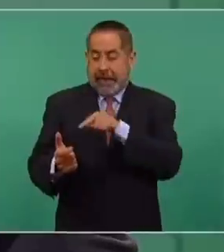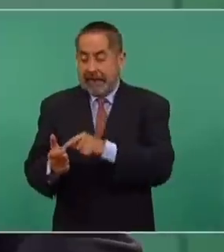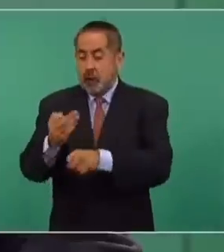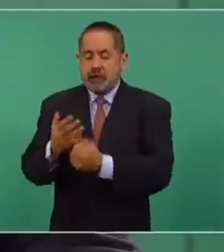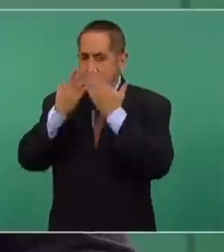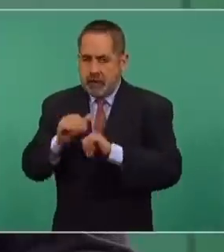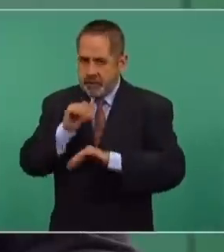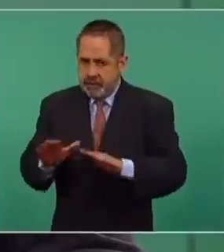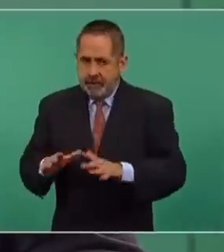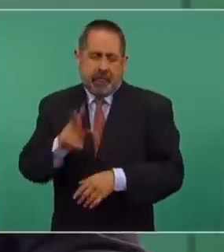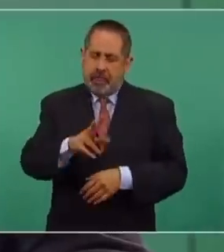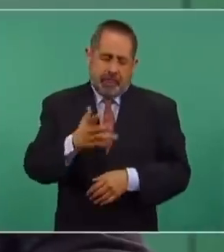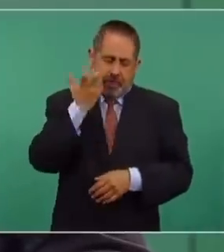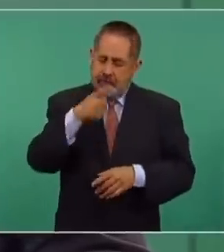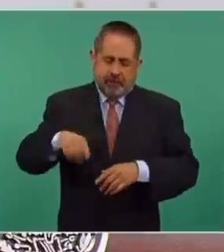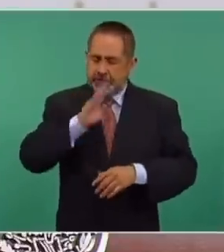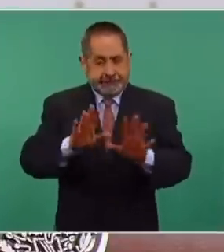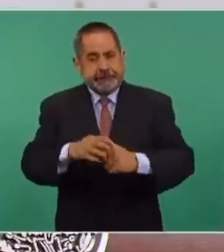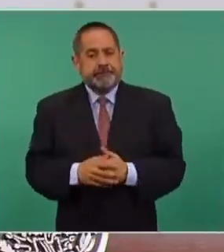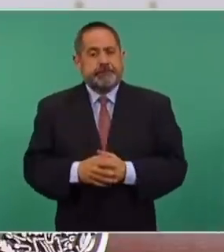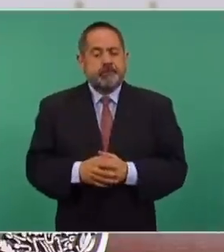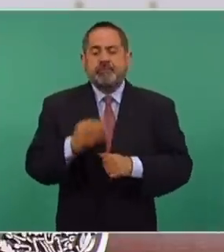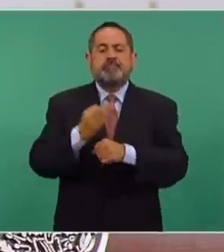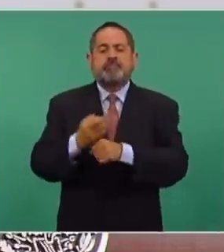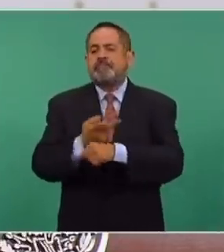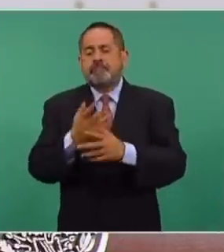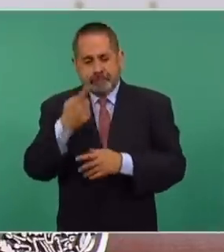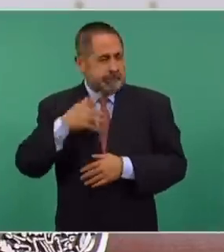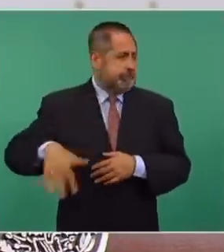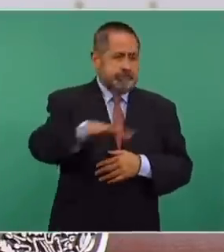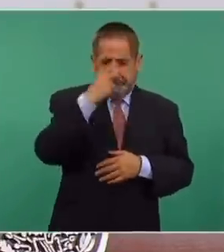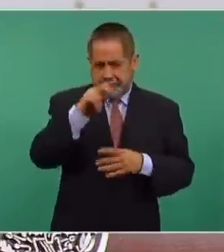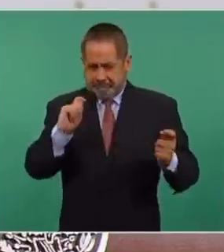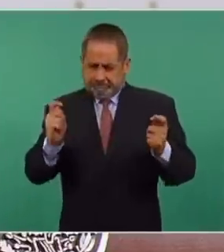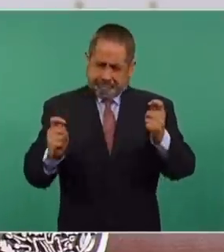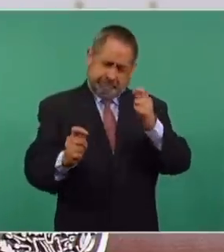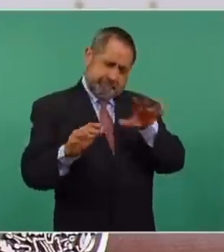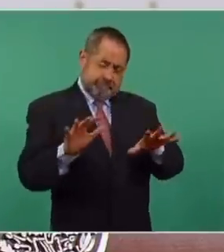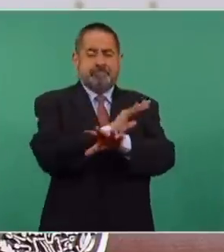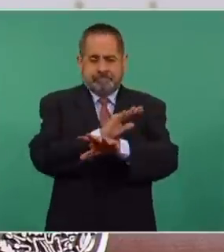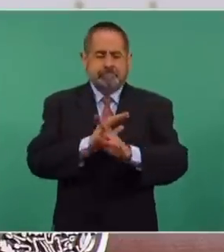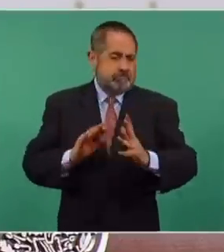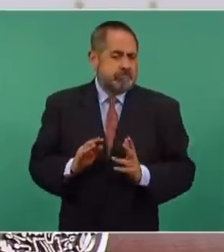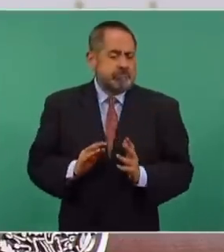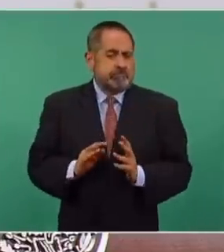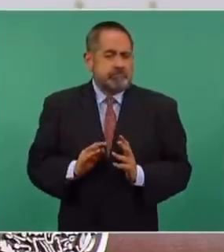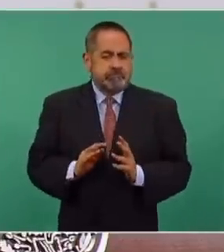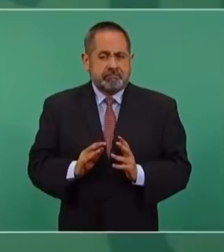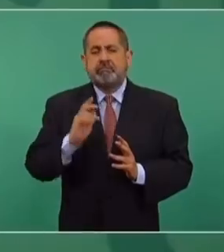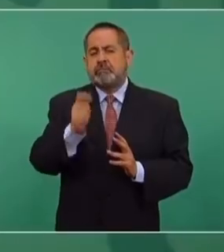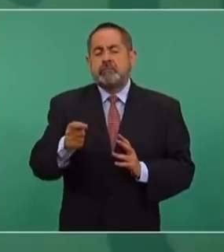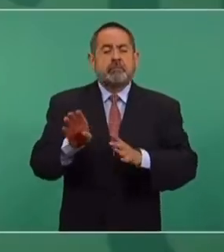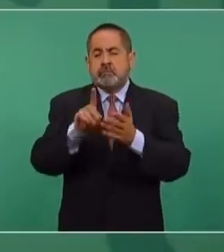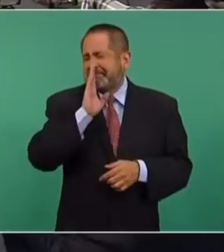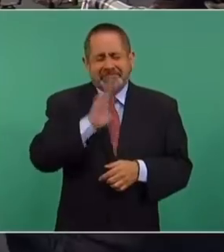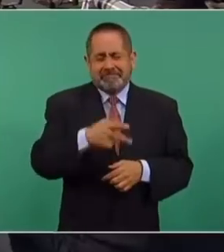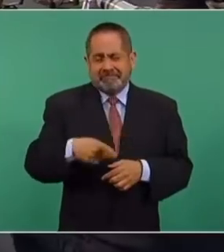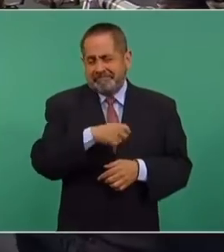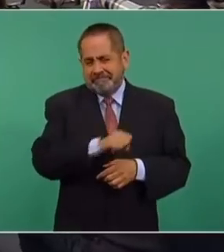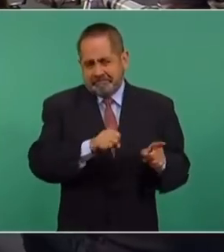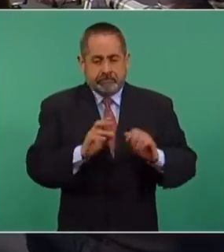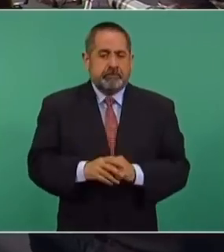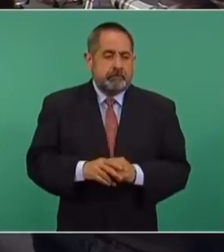una calumnia. ¿Qué es lo que pasa? Se está llevando a cabo una transformación en México y se está acabando con la corrupción.